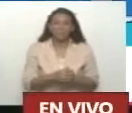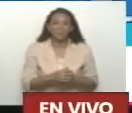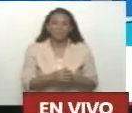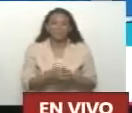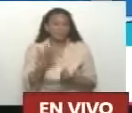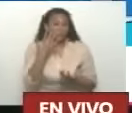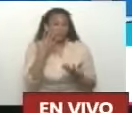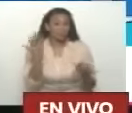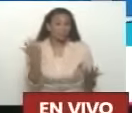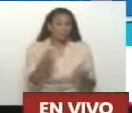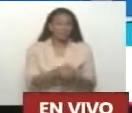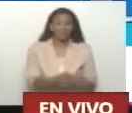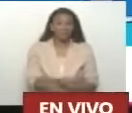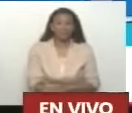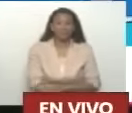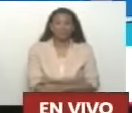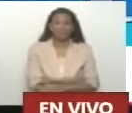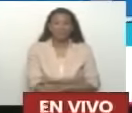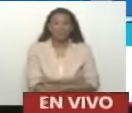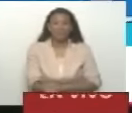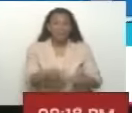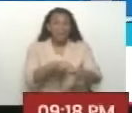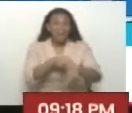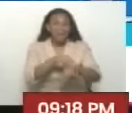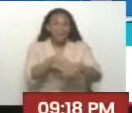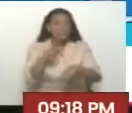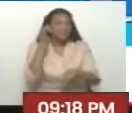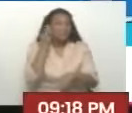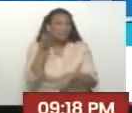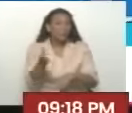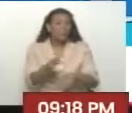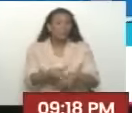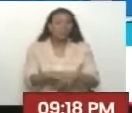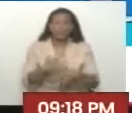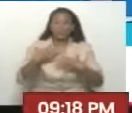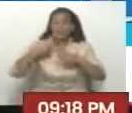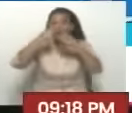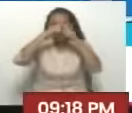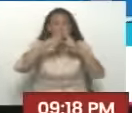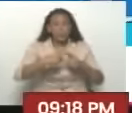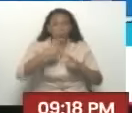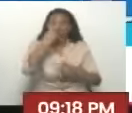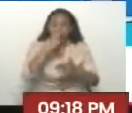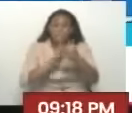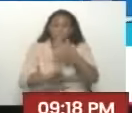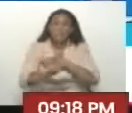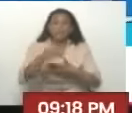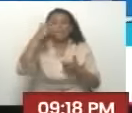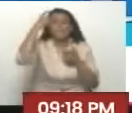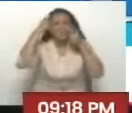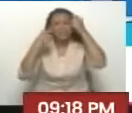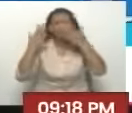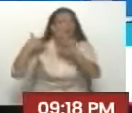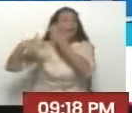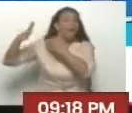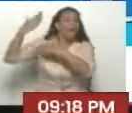en una pata, mira. ¿Cómo está? La ministra Sandra Oblita. Soy el resultado de esa visión que tuvo nuestro presidente